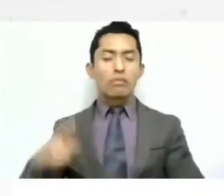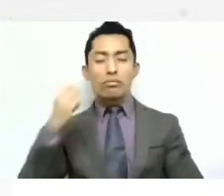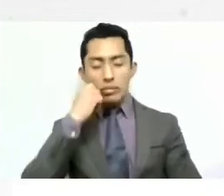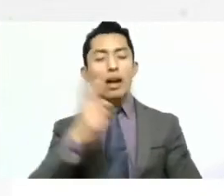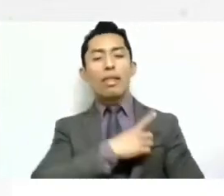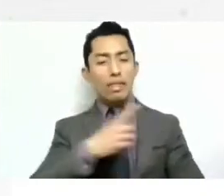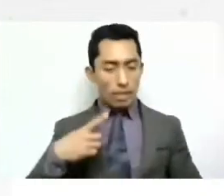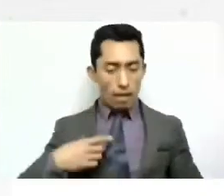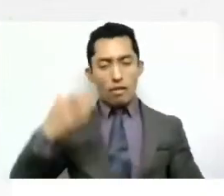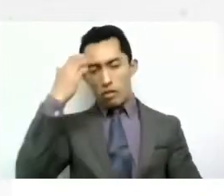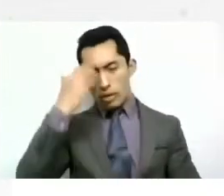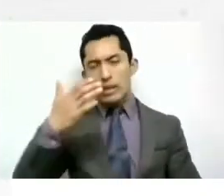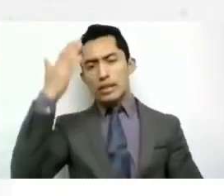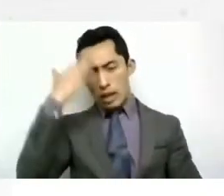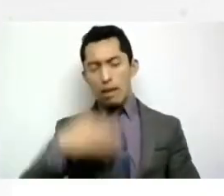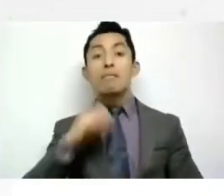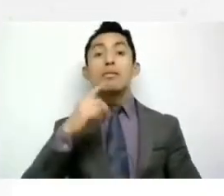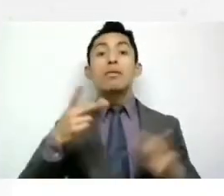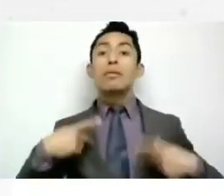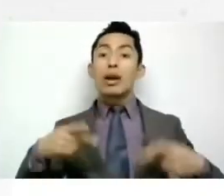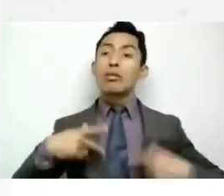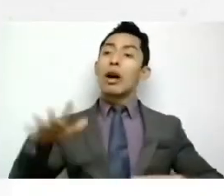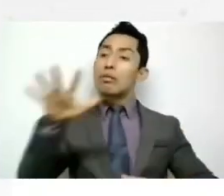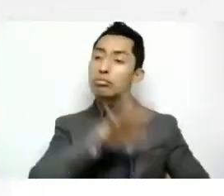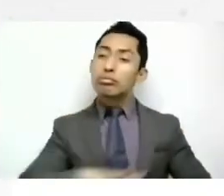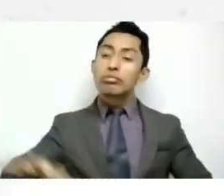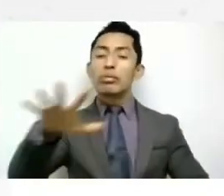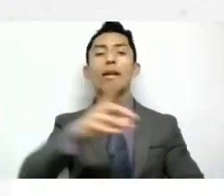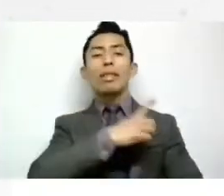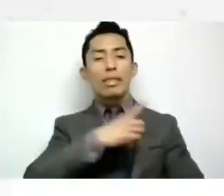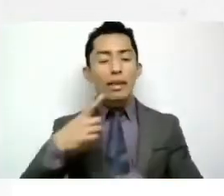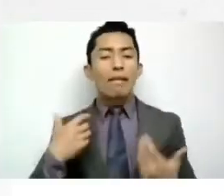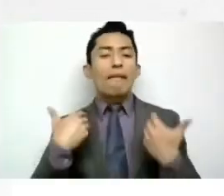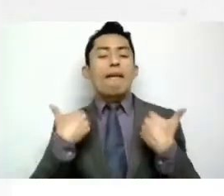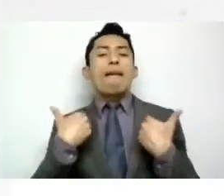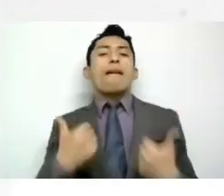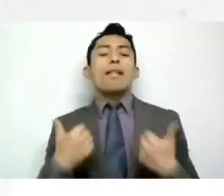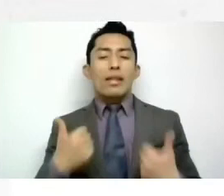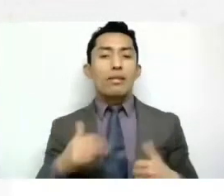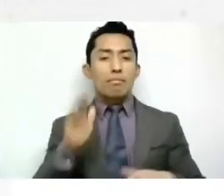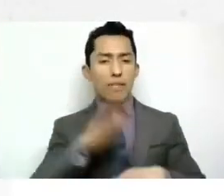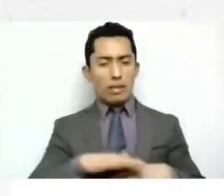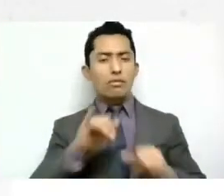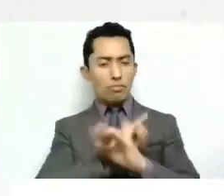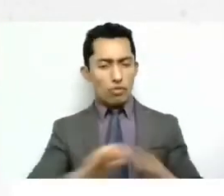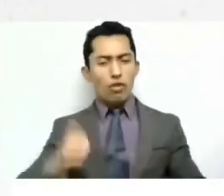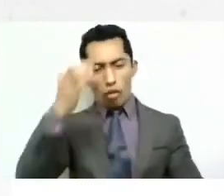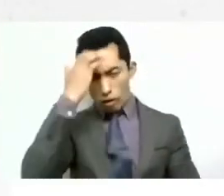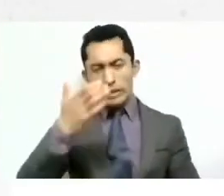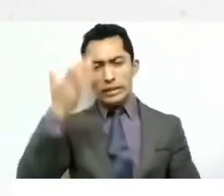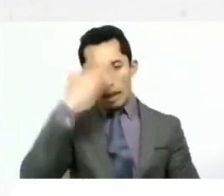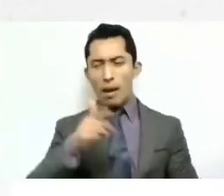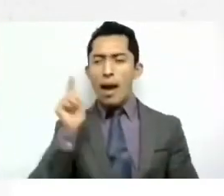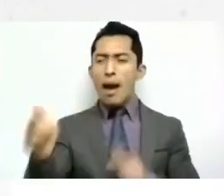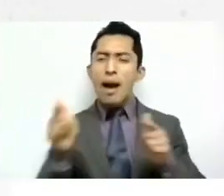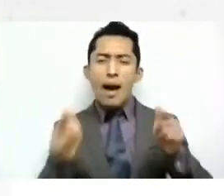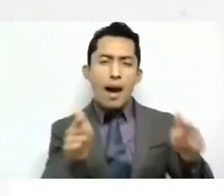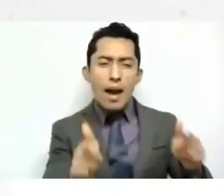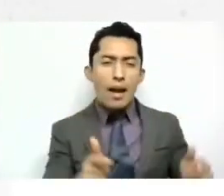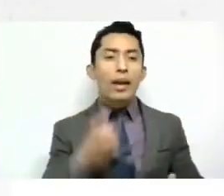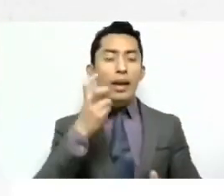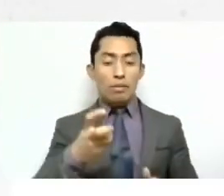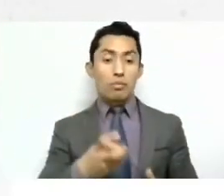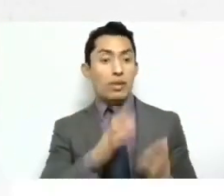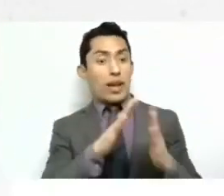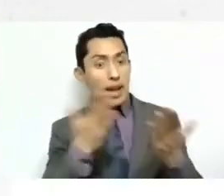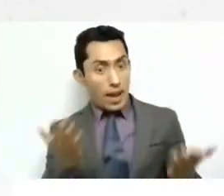sociedad debe entender y debe comprender, y debe estar un poco más informada. Y es por ello que son estos cuadernos,